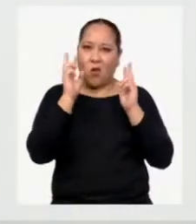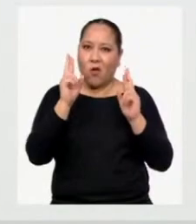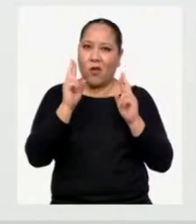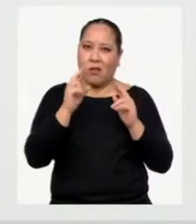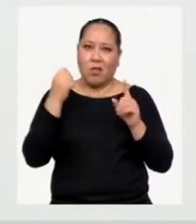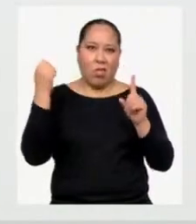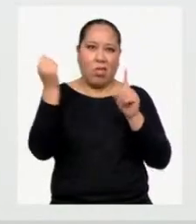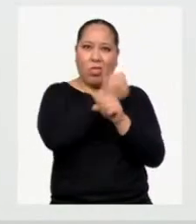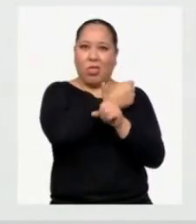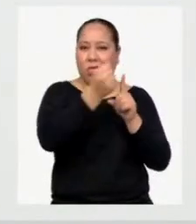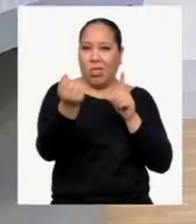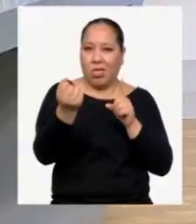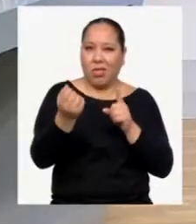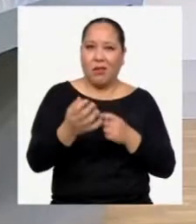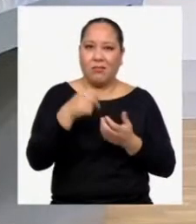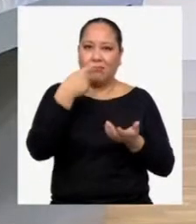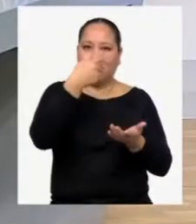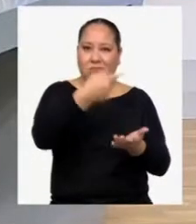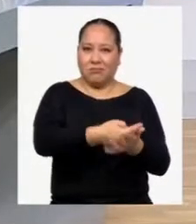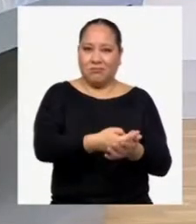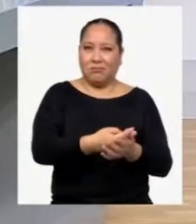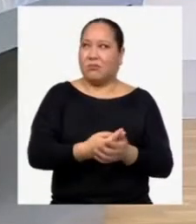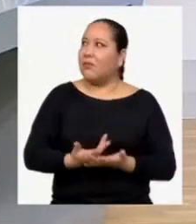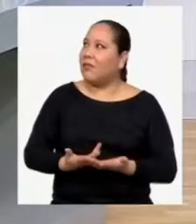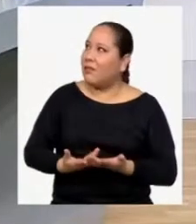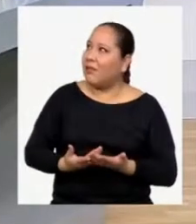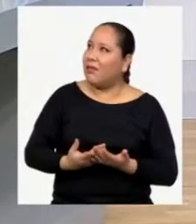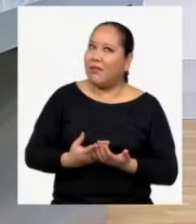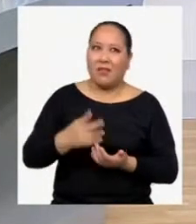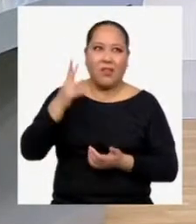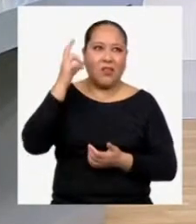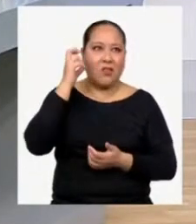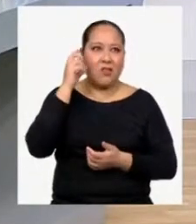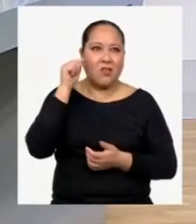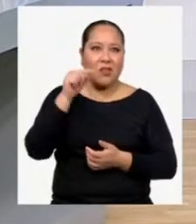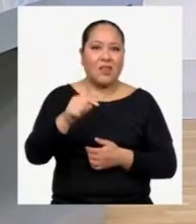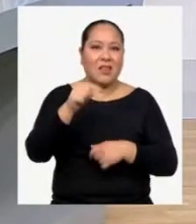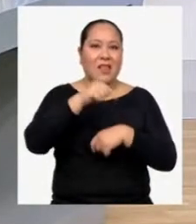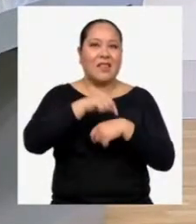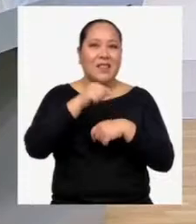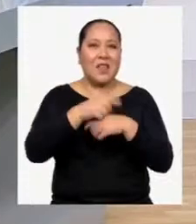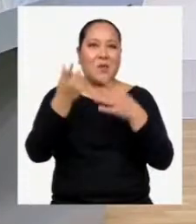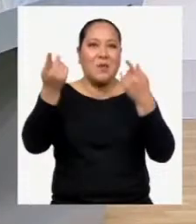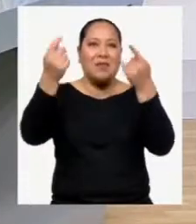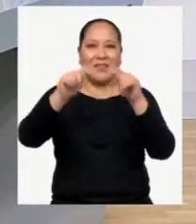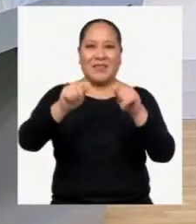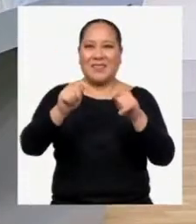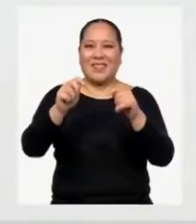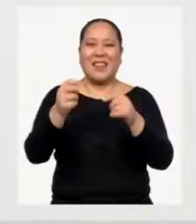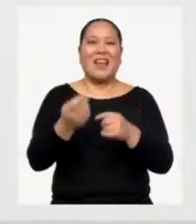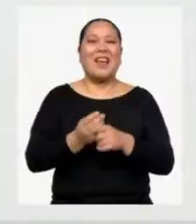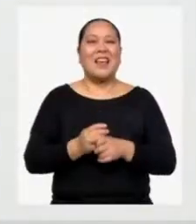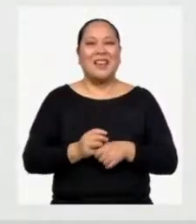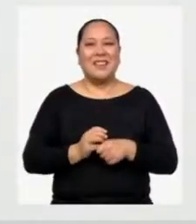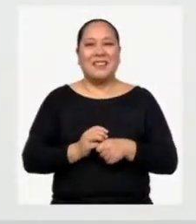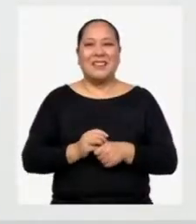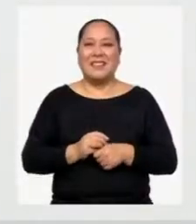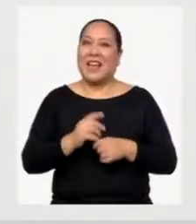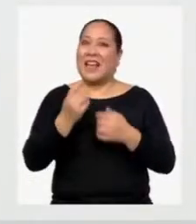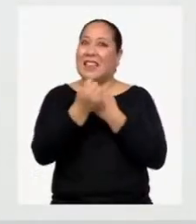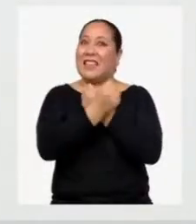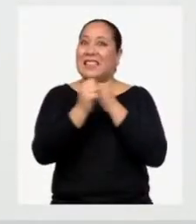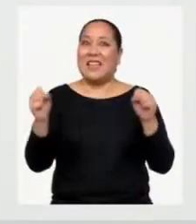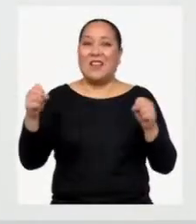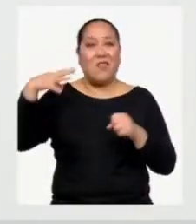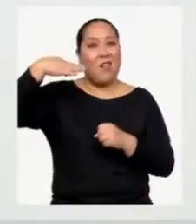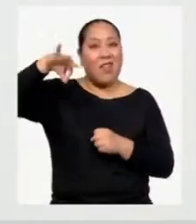noqueado Uy, ¿escuchó? Justo llegó el momento de ir a comerciales Te salvó